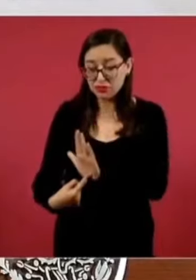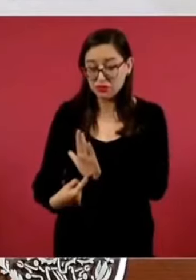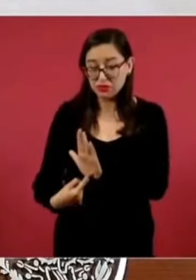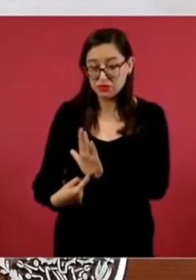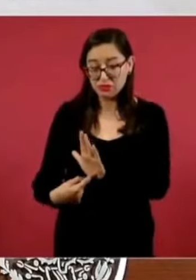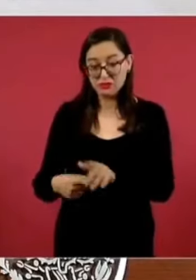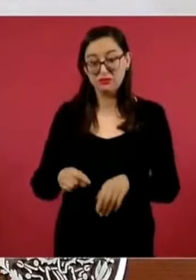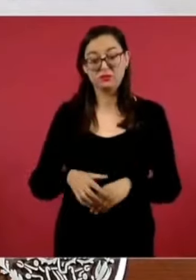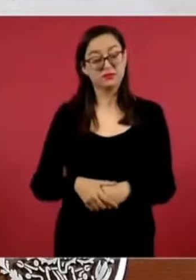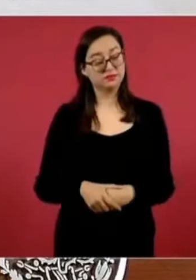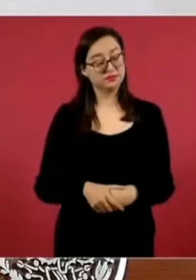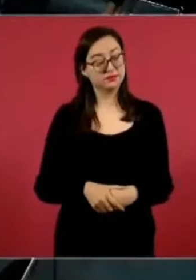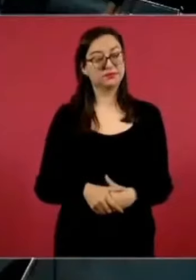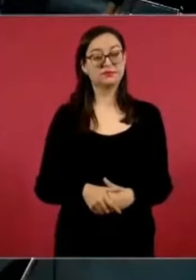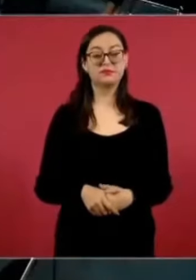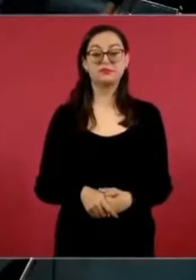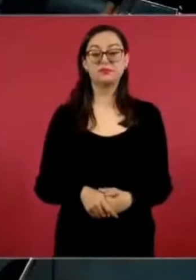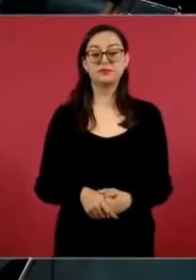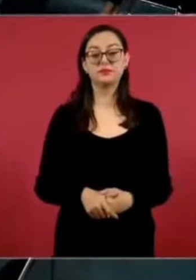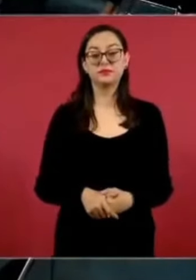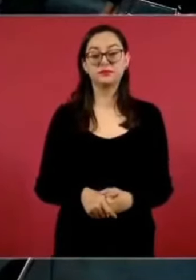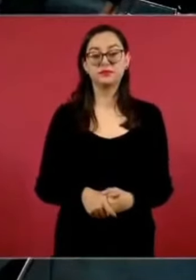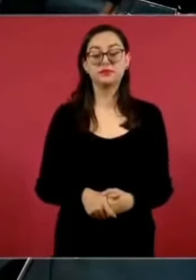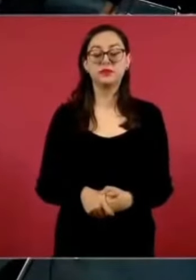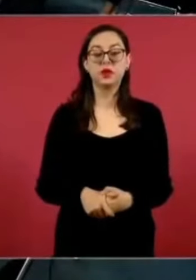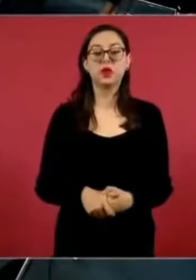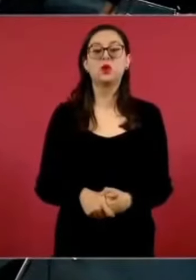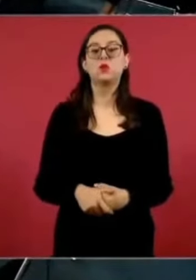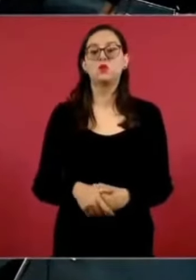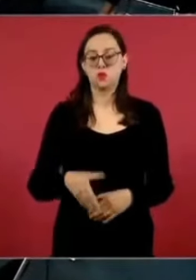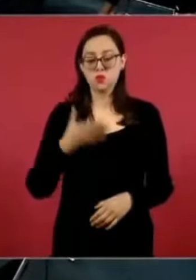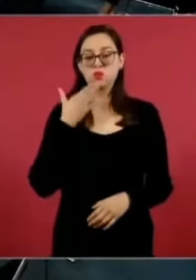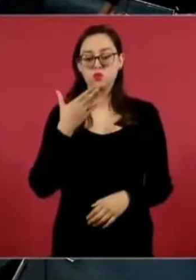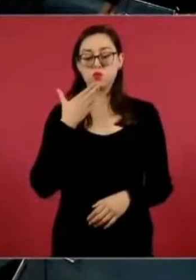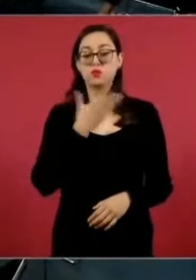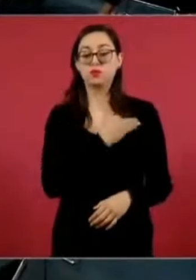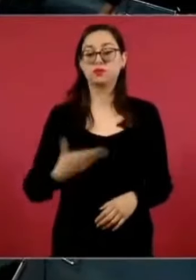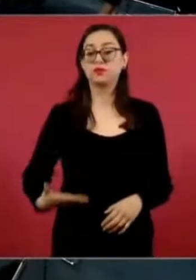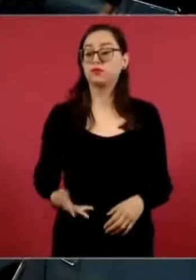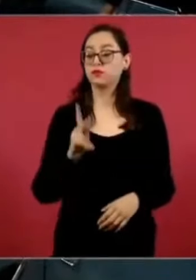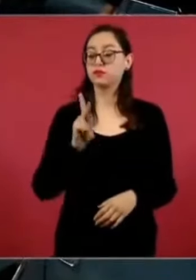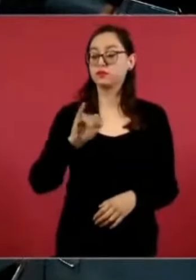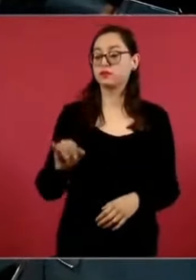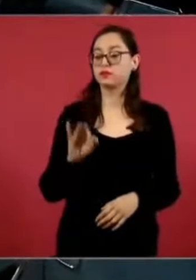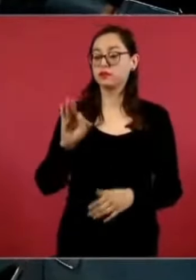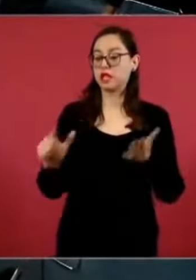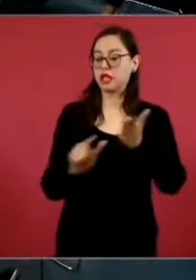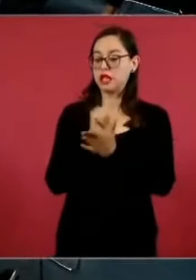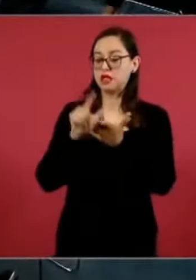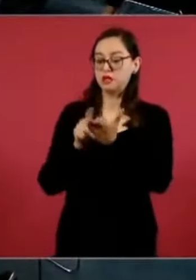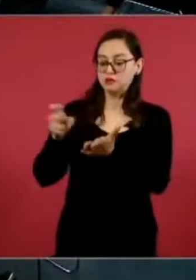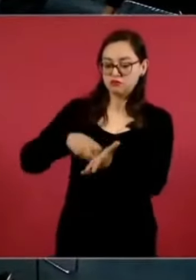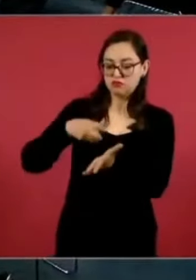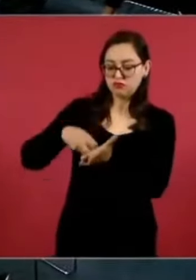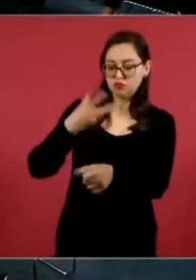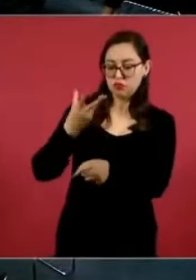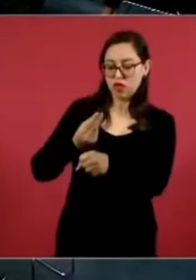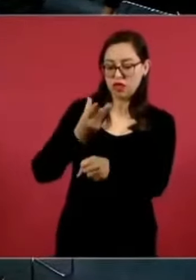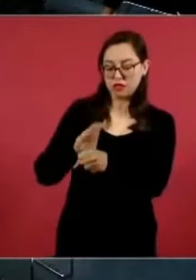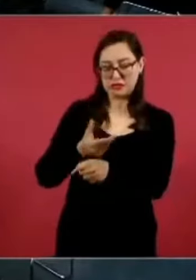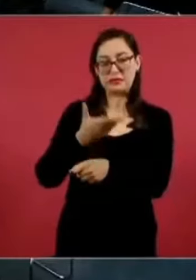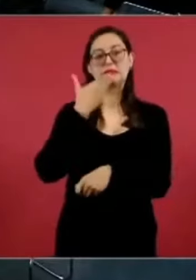Y a propósito de hablar de la reforma al Poder Judicial, presidente, usted sabe que en días pasados también